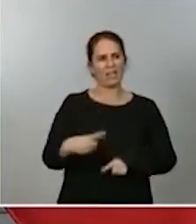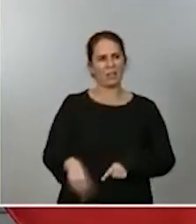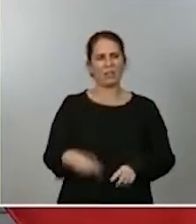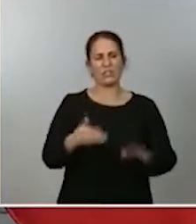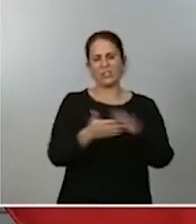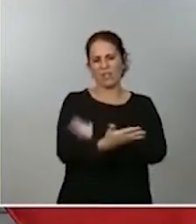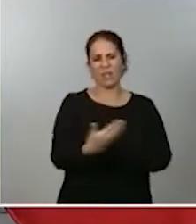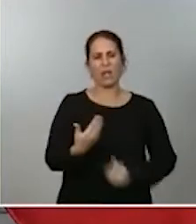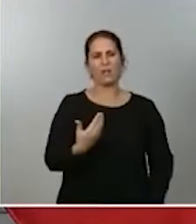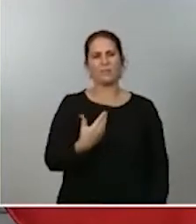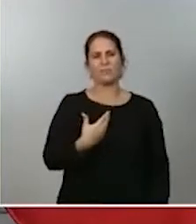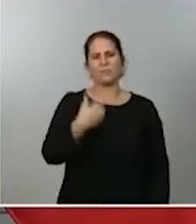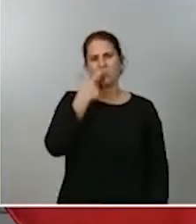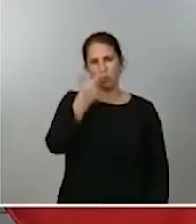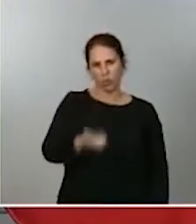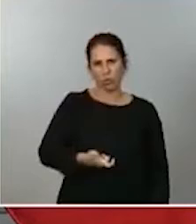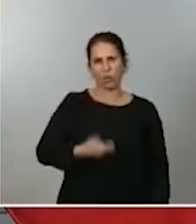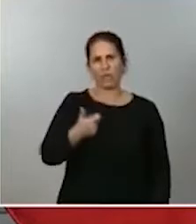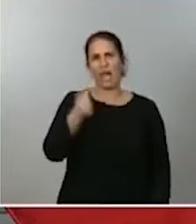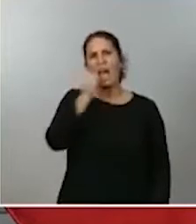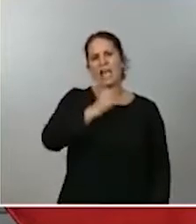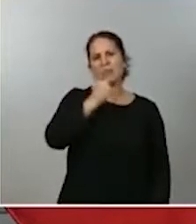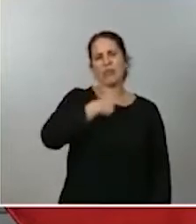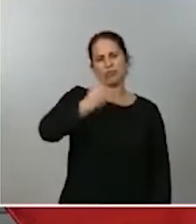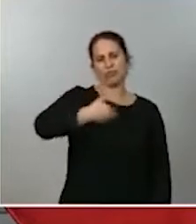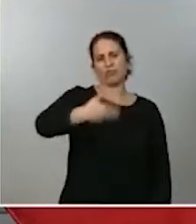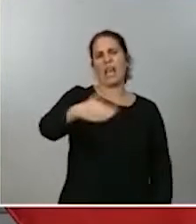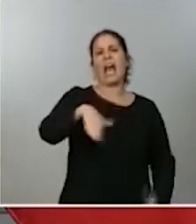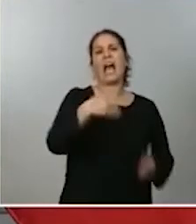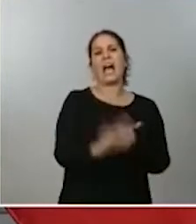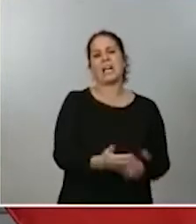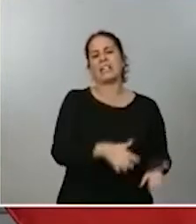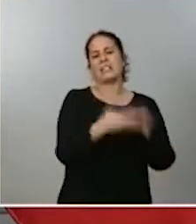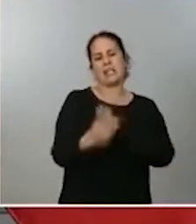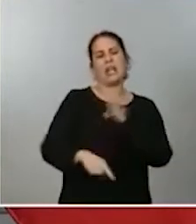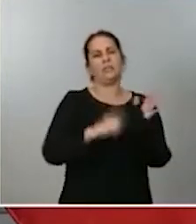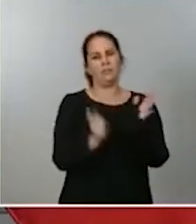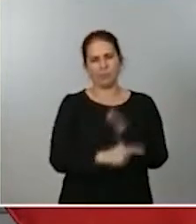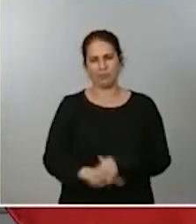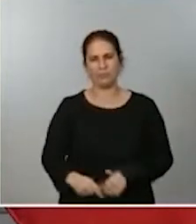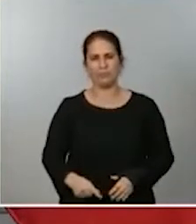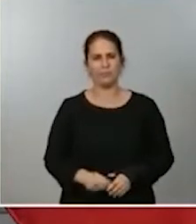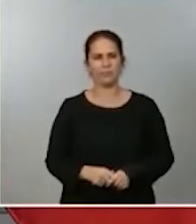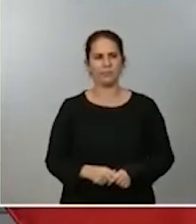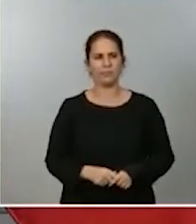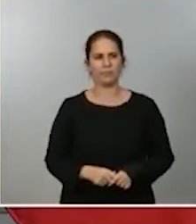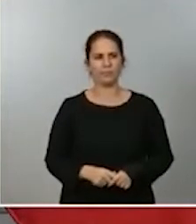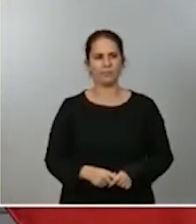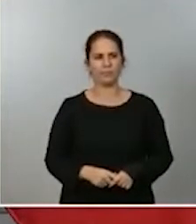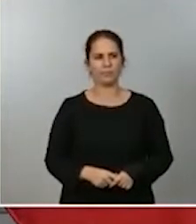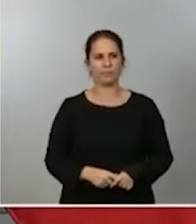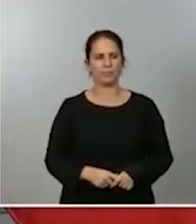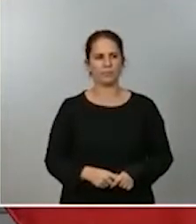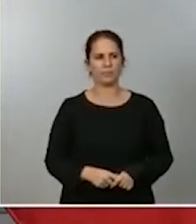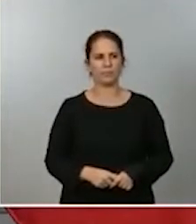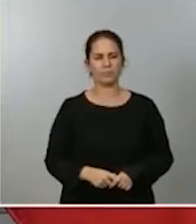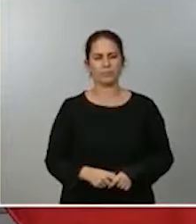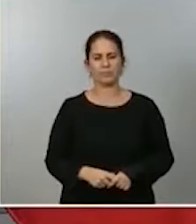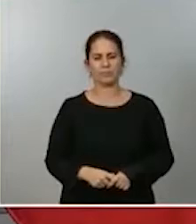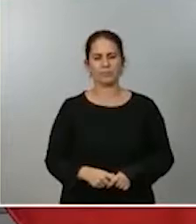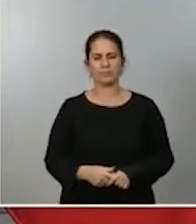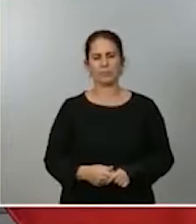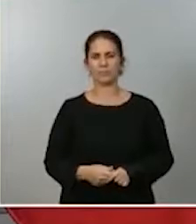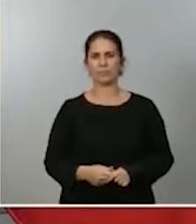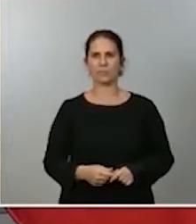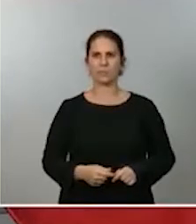ejercicios, en poder conseguir el desarrollo en toda su plenitud. Y, en este sentido, hay que hablar, hay que dialogar con el